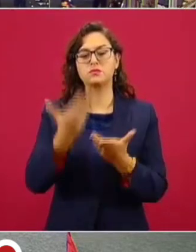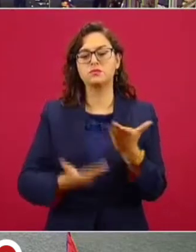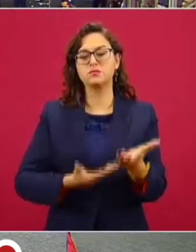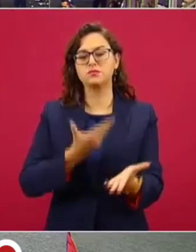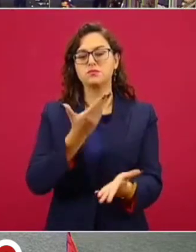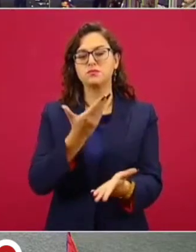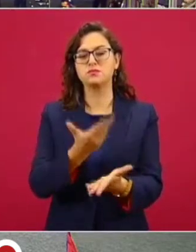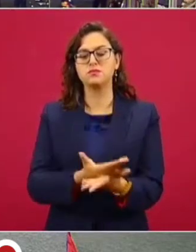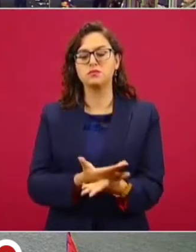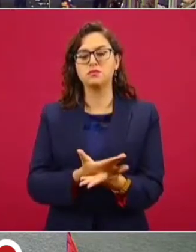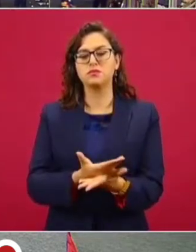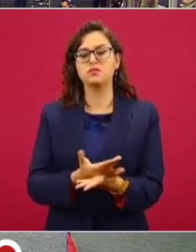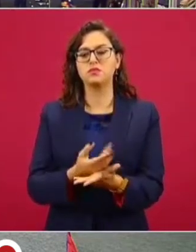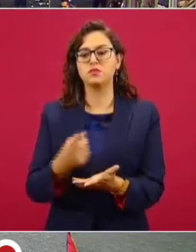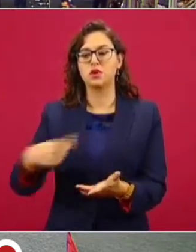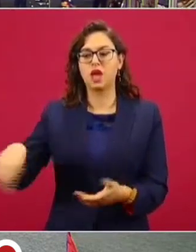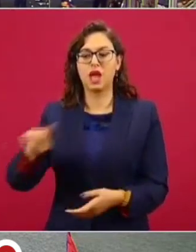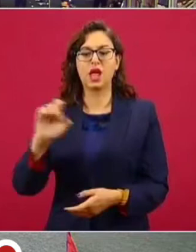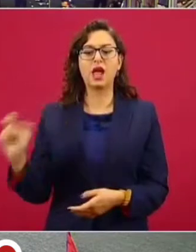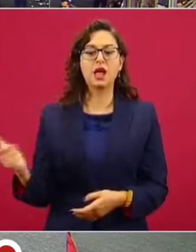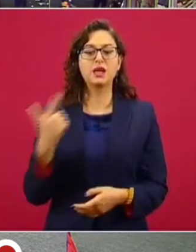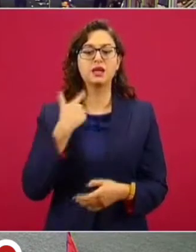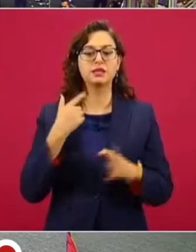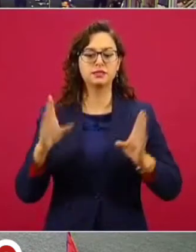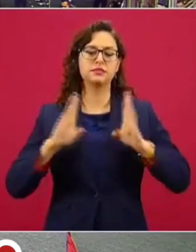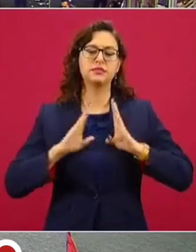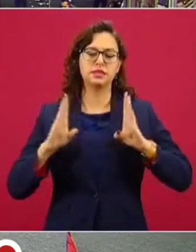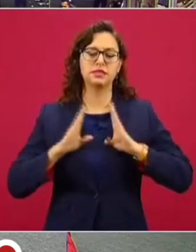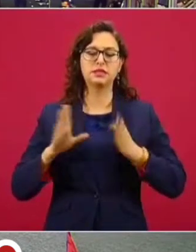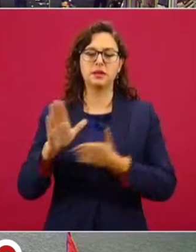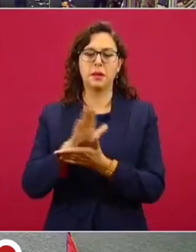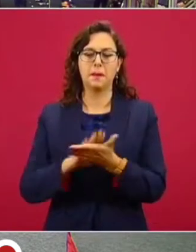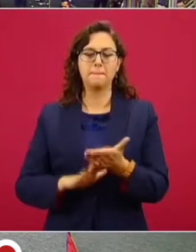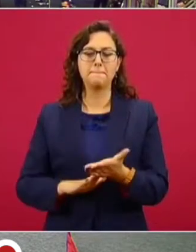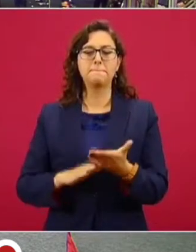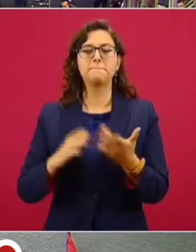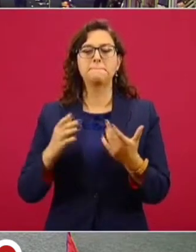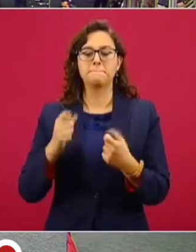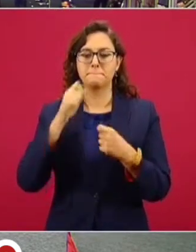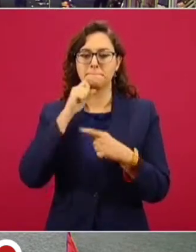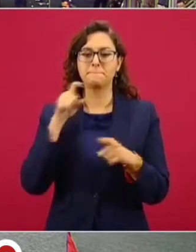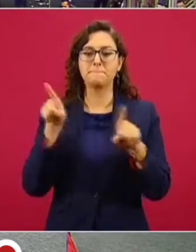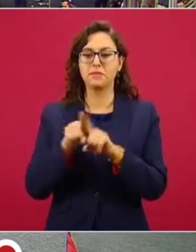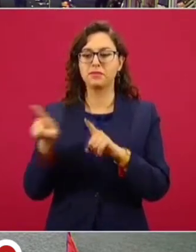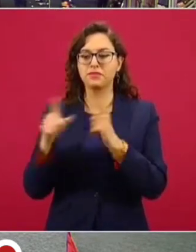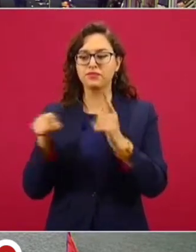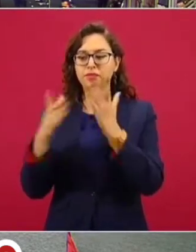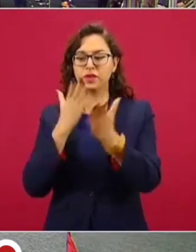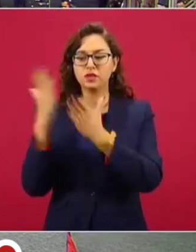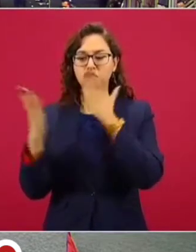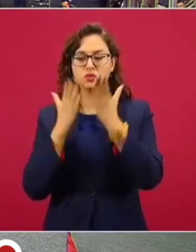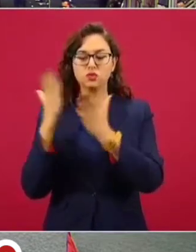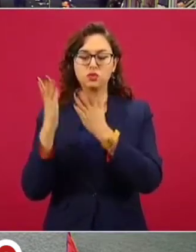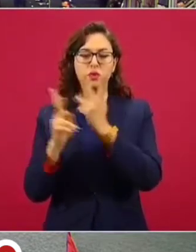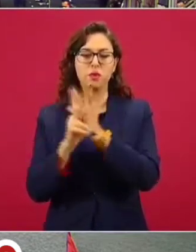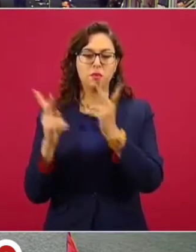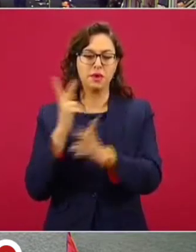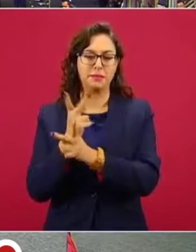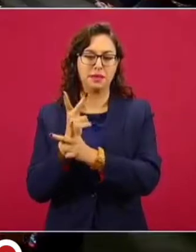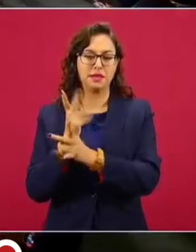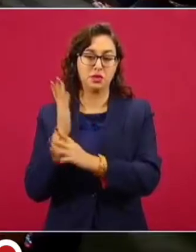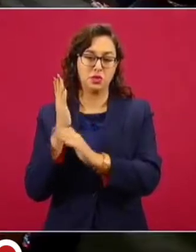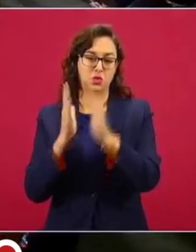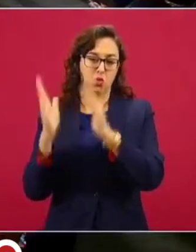solicitud hecha por varios exmilitares a nivel raso y oficiales que cuentan con grado de estudios de nivel medio superior y superior